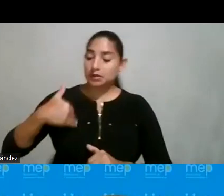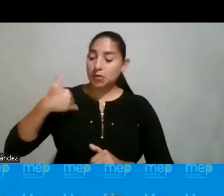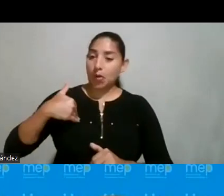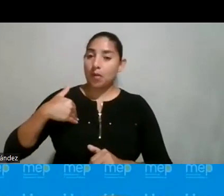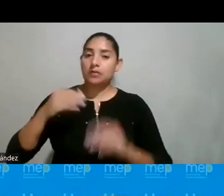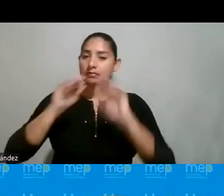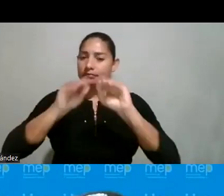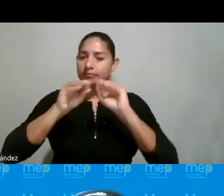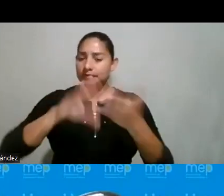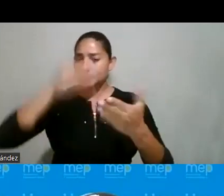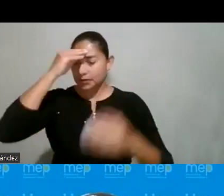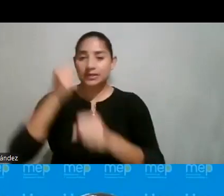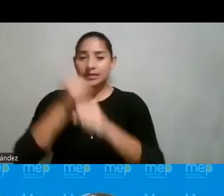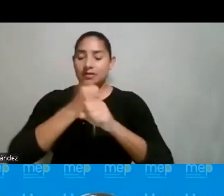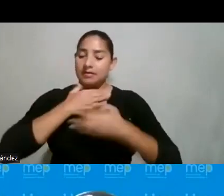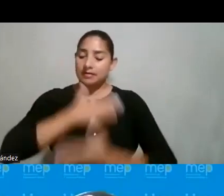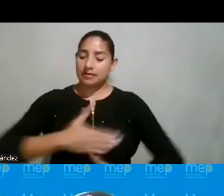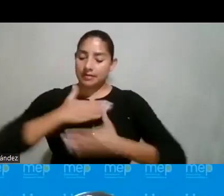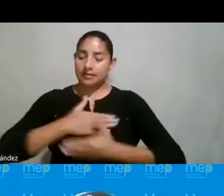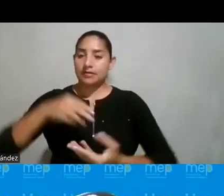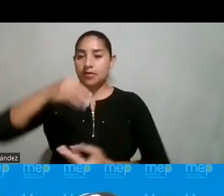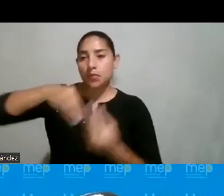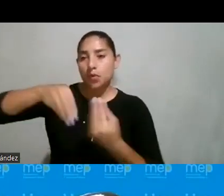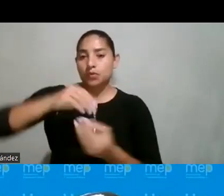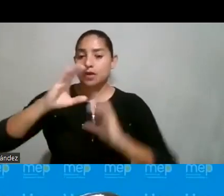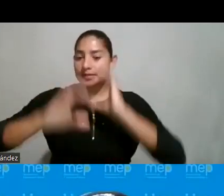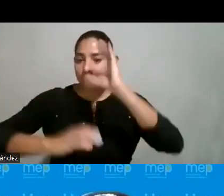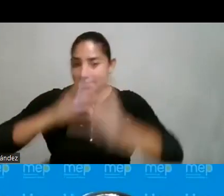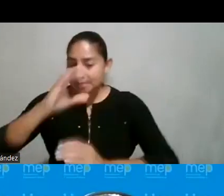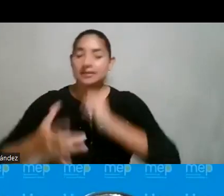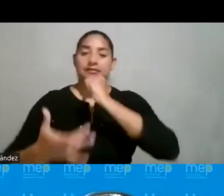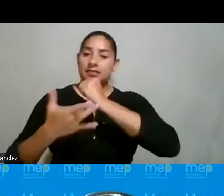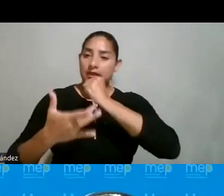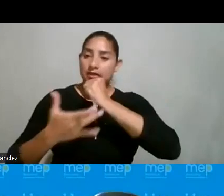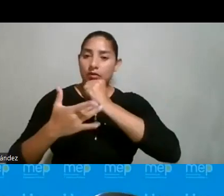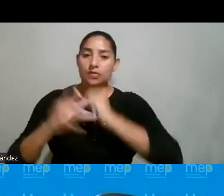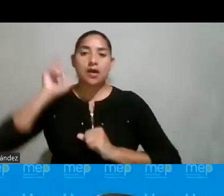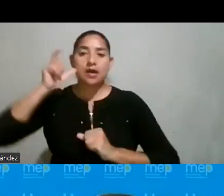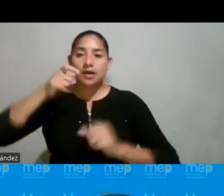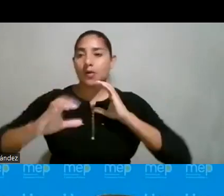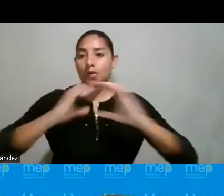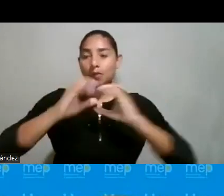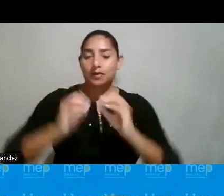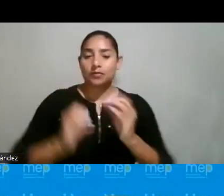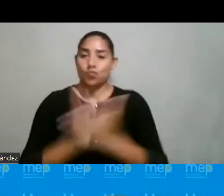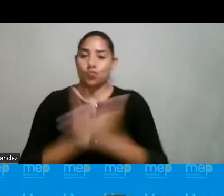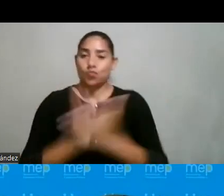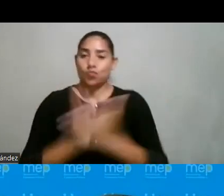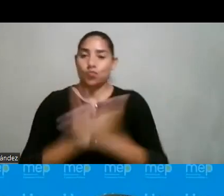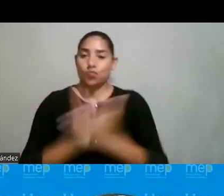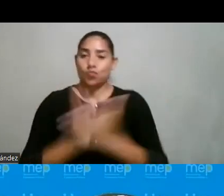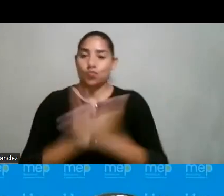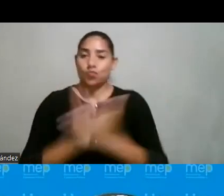formación, el empleo y el disfrute de los productos de la ciencia, la tecnología, las telecomunicaciones y la innovación. ¿Cómo